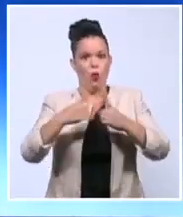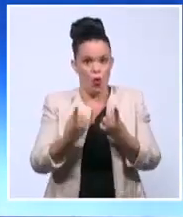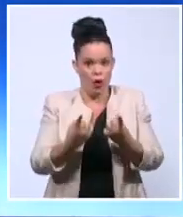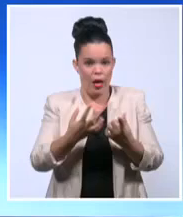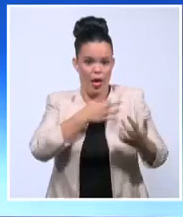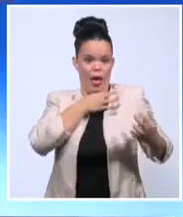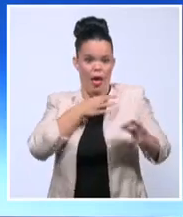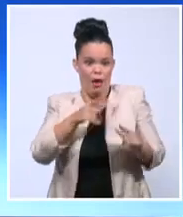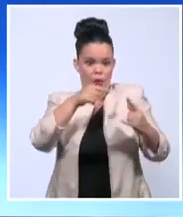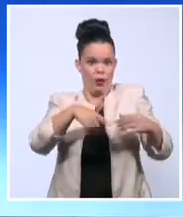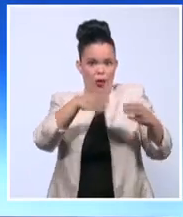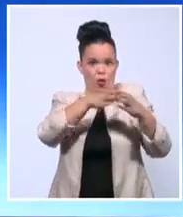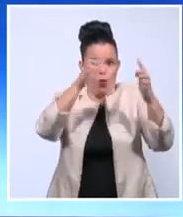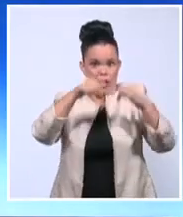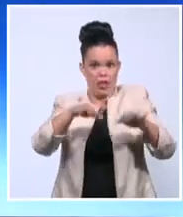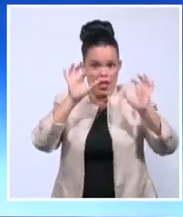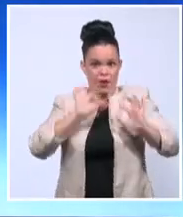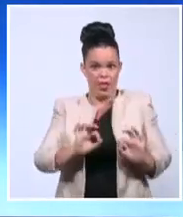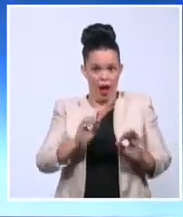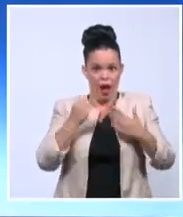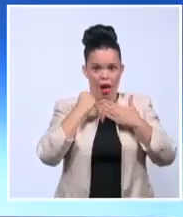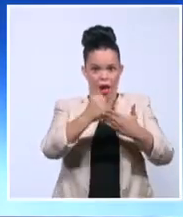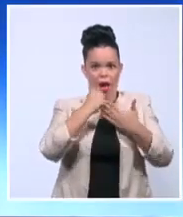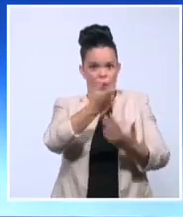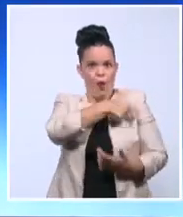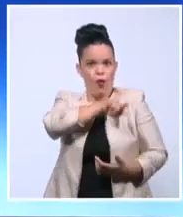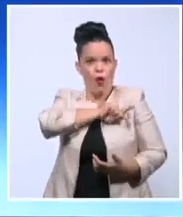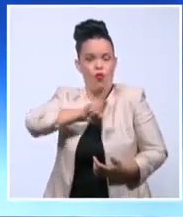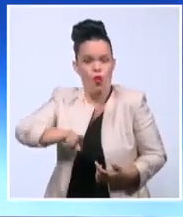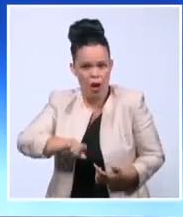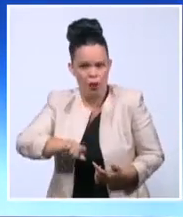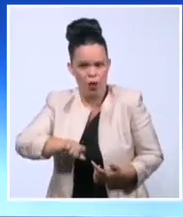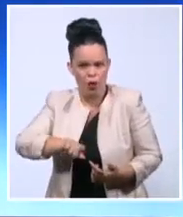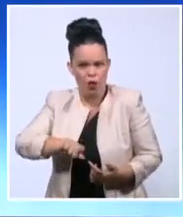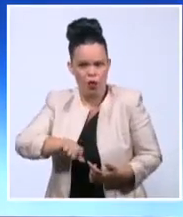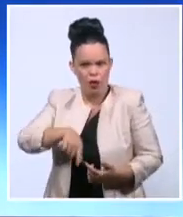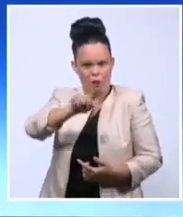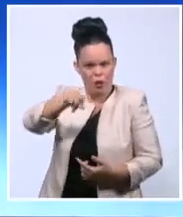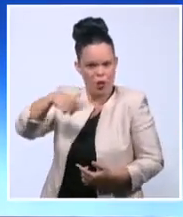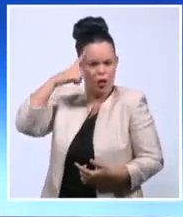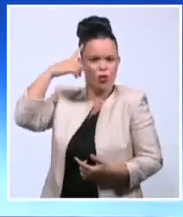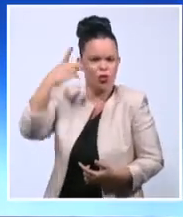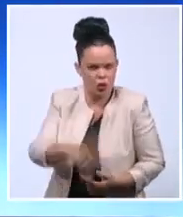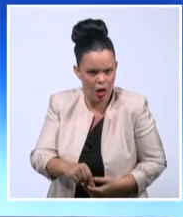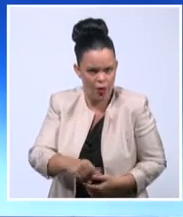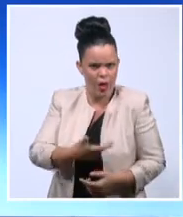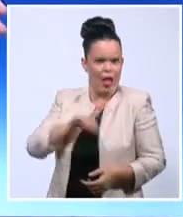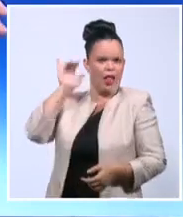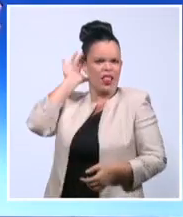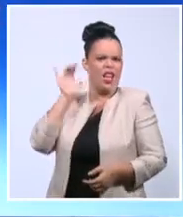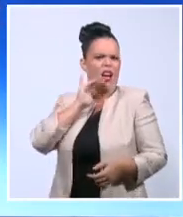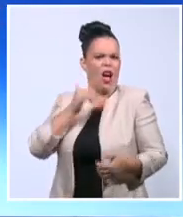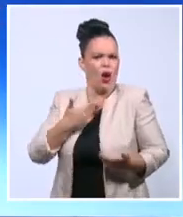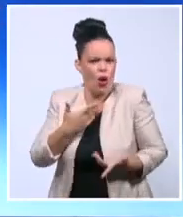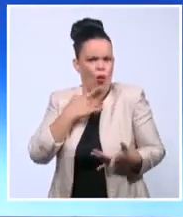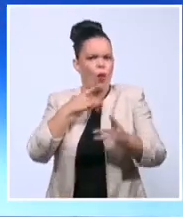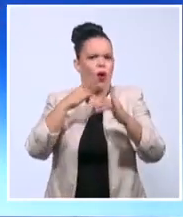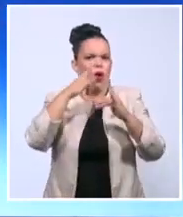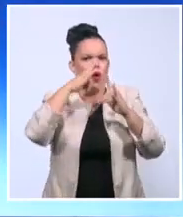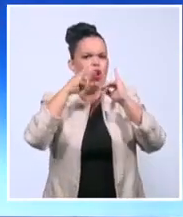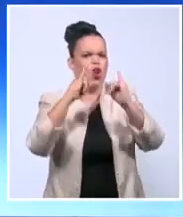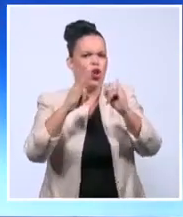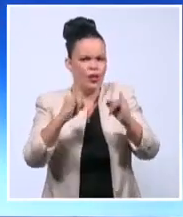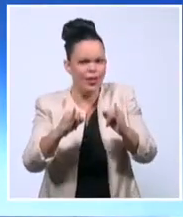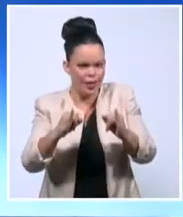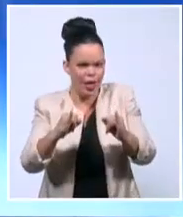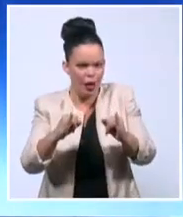Cuba que está transformándolo todo, usted no tendría que enterarse de lo que está pasando por el noticiero, porque usted lo estaría viviendo, ¿verdad? Y lo que pasa es que estamos